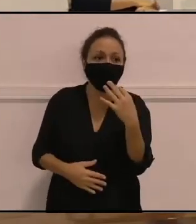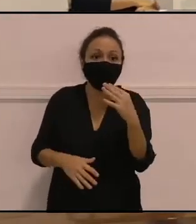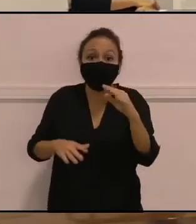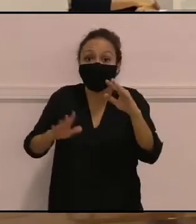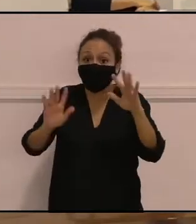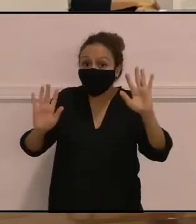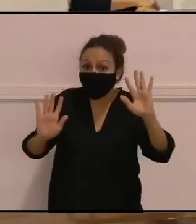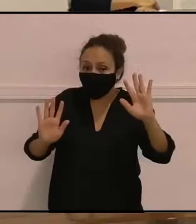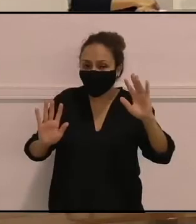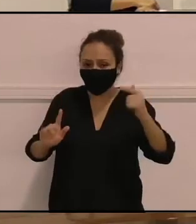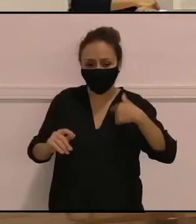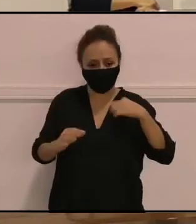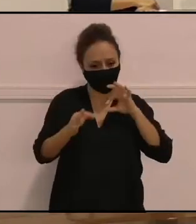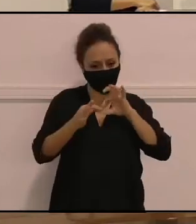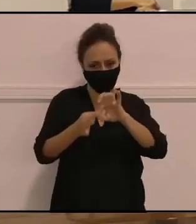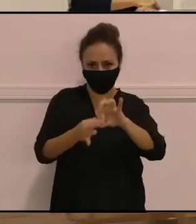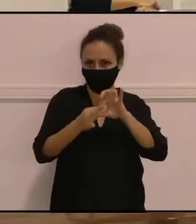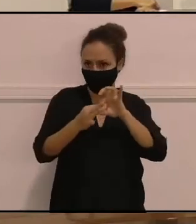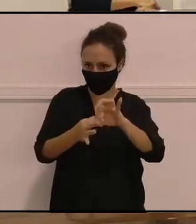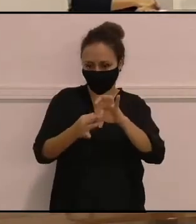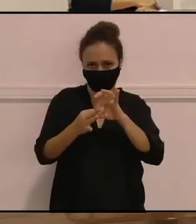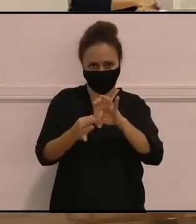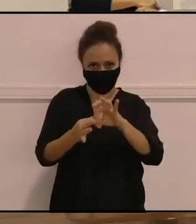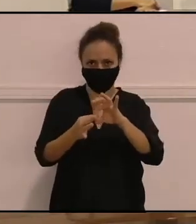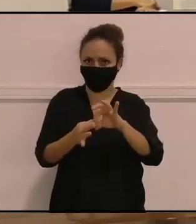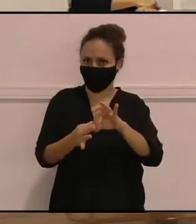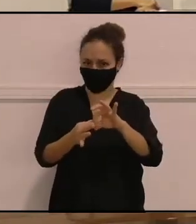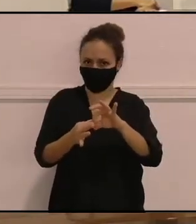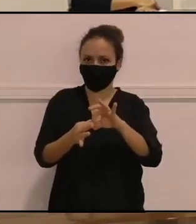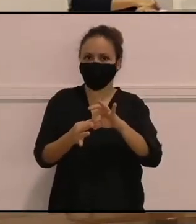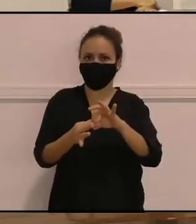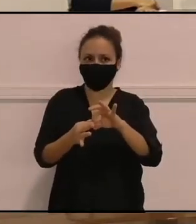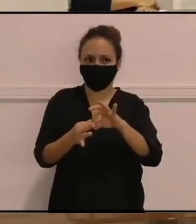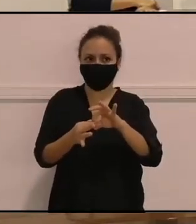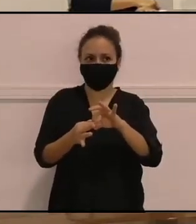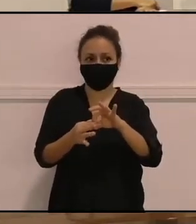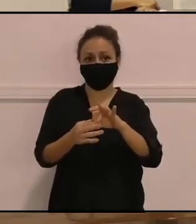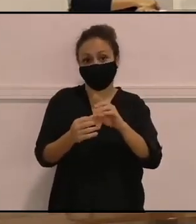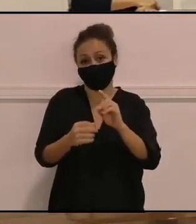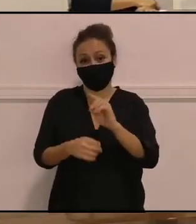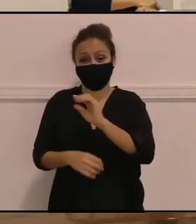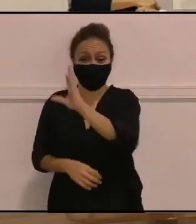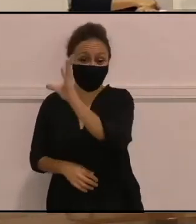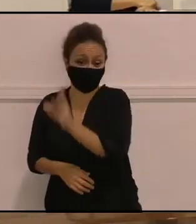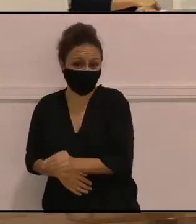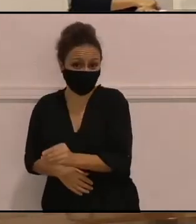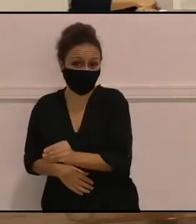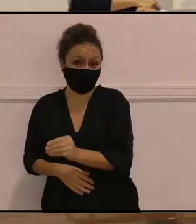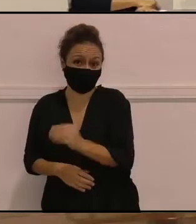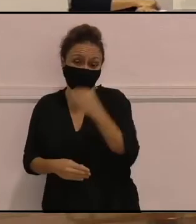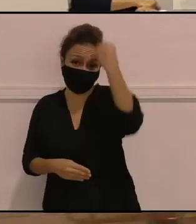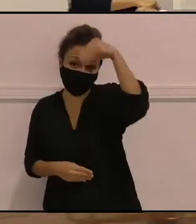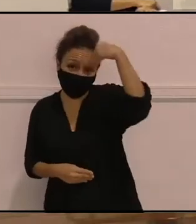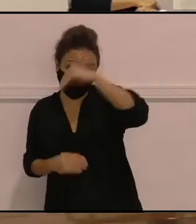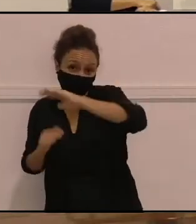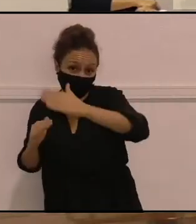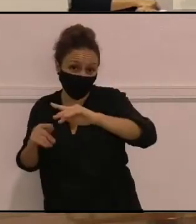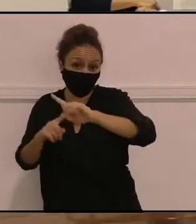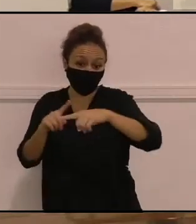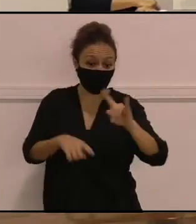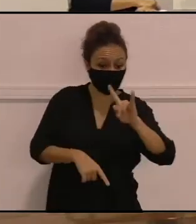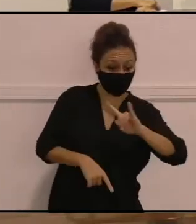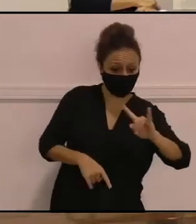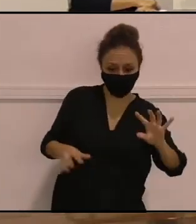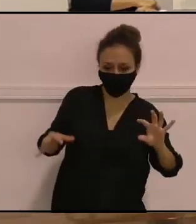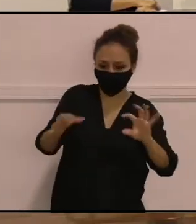con el vínculo para mí de que siempre entre el pueblo saharaui y el pueblo canario ha existido como una hermandad muy